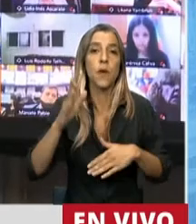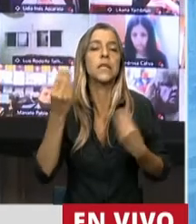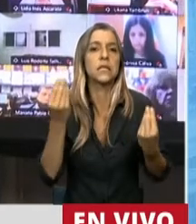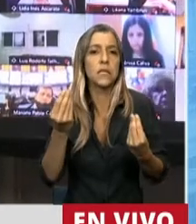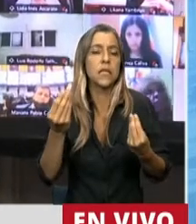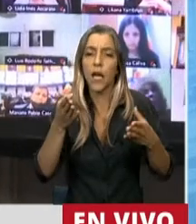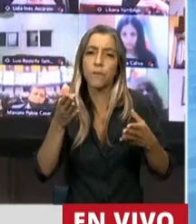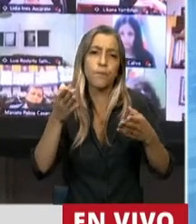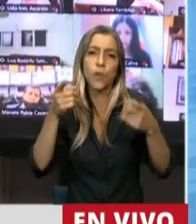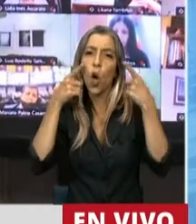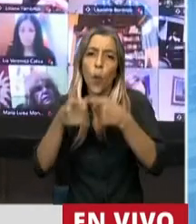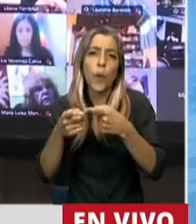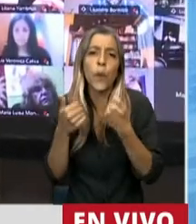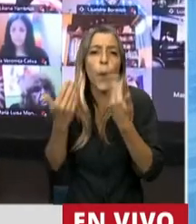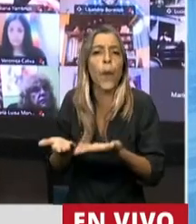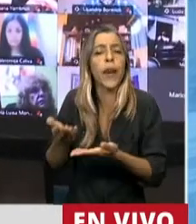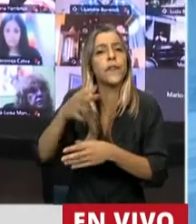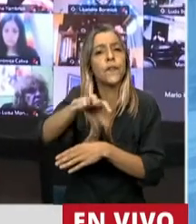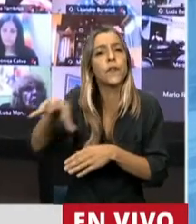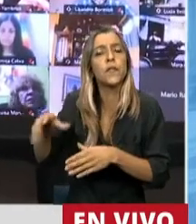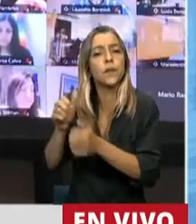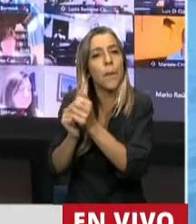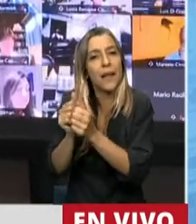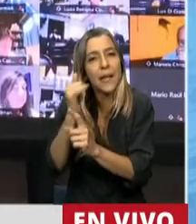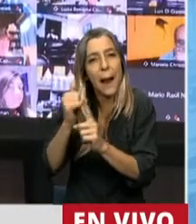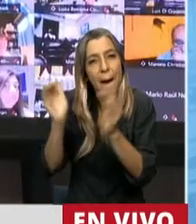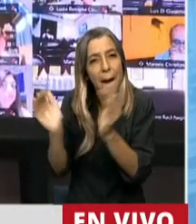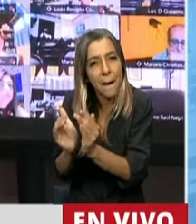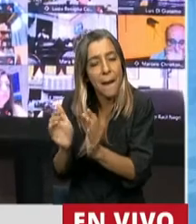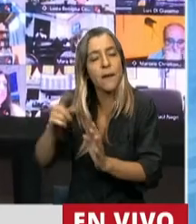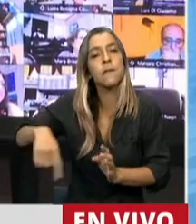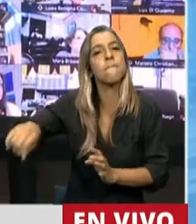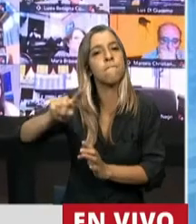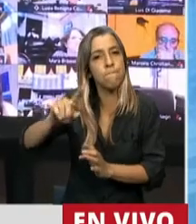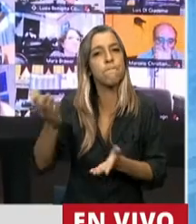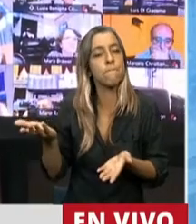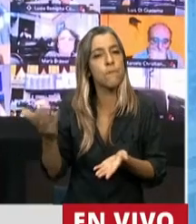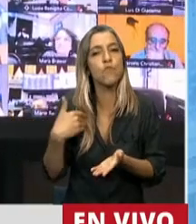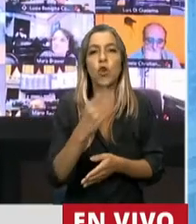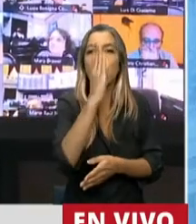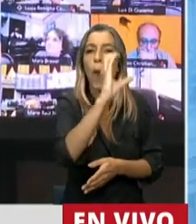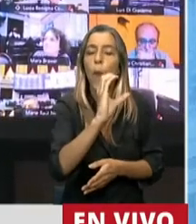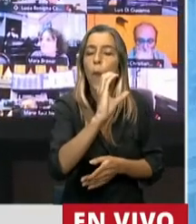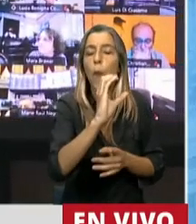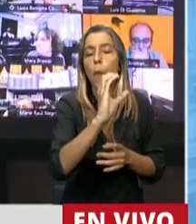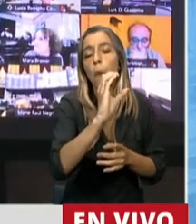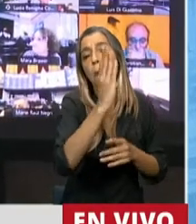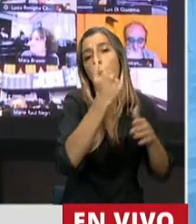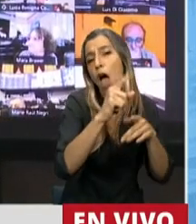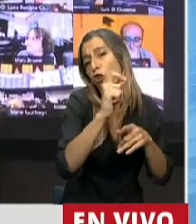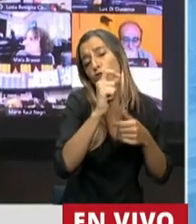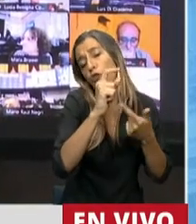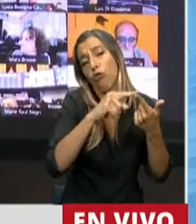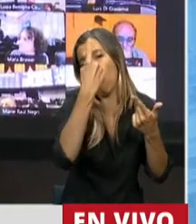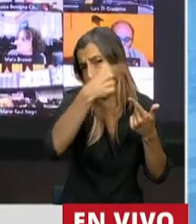es fundamentalmente para las pymes, para la pequeña y mediana empresa en donde la entidad bancaria o no bancaria